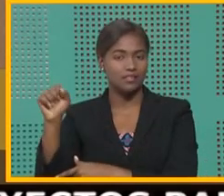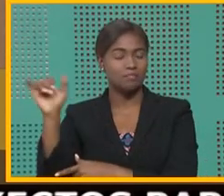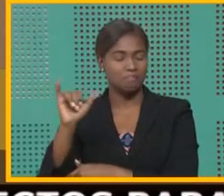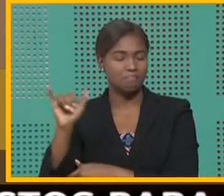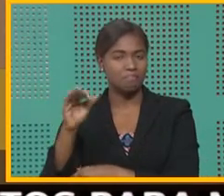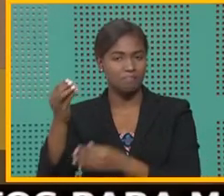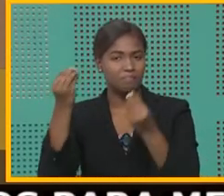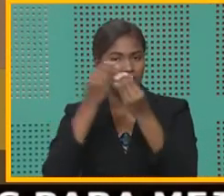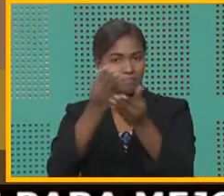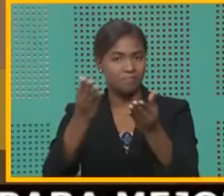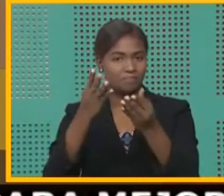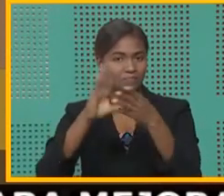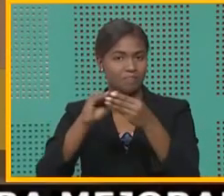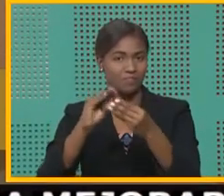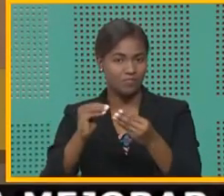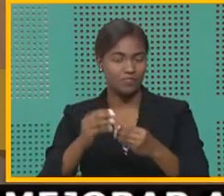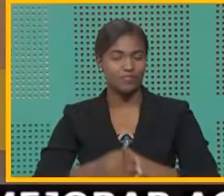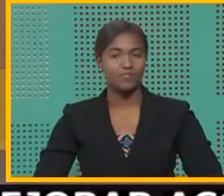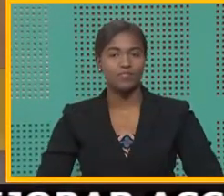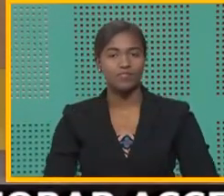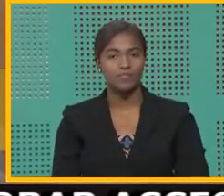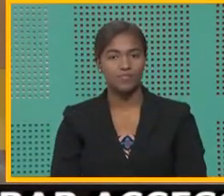igualmente les está comunicando.